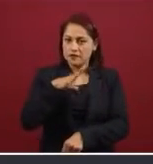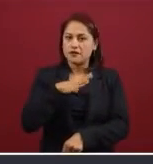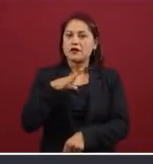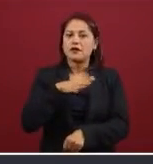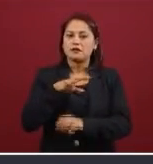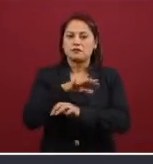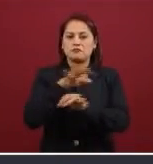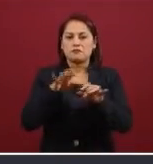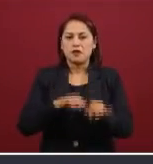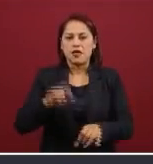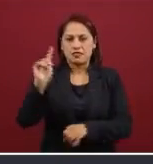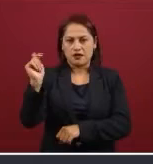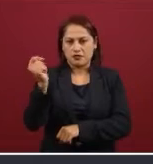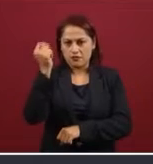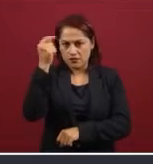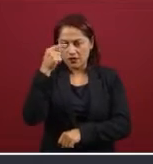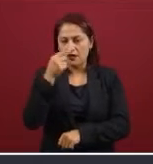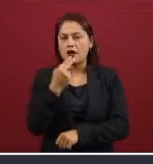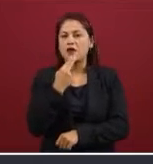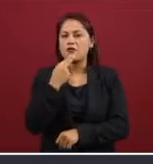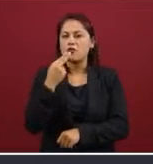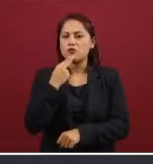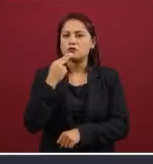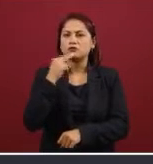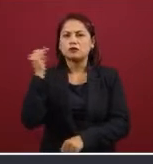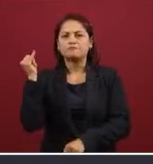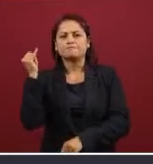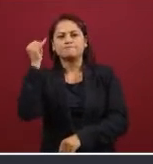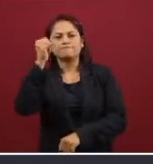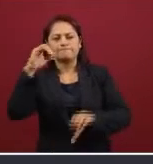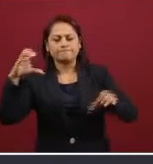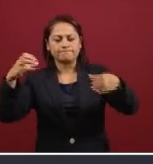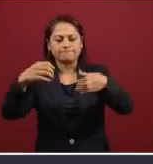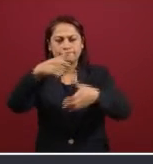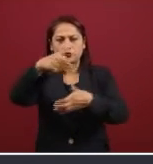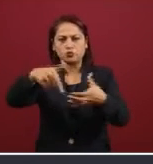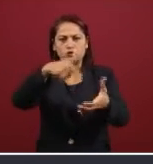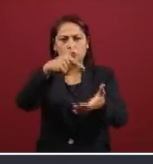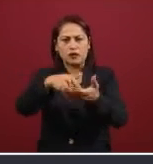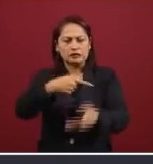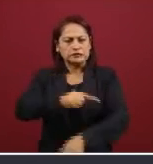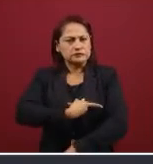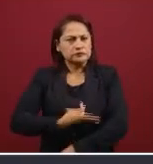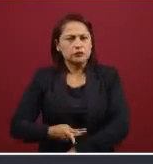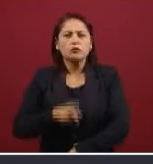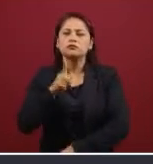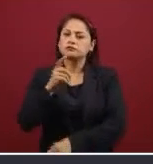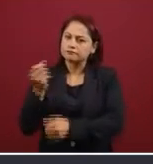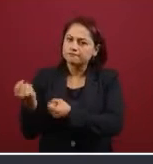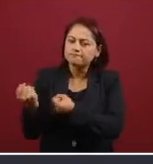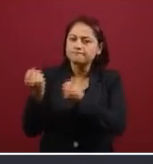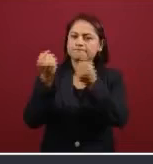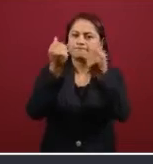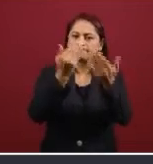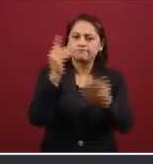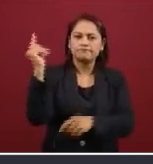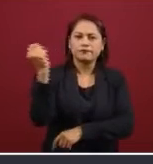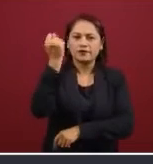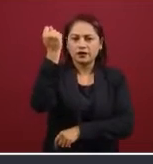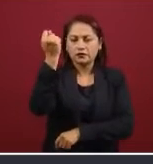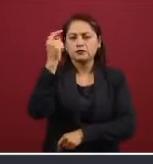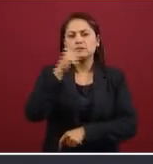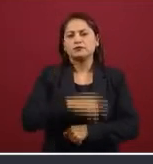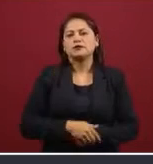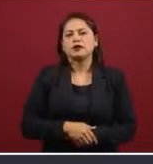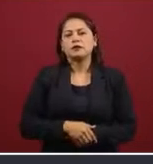en las zonas más pobres del país a partir de un modelo de economía social y solidaria, donde a los jóvenes se va a formar,